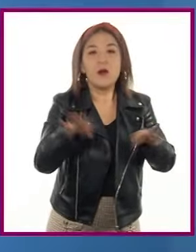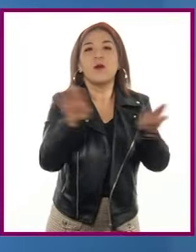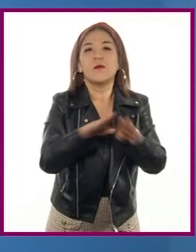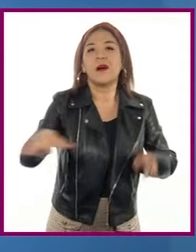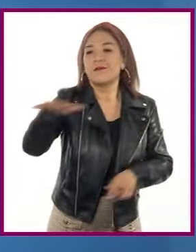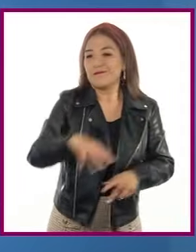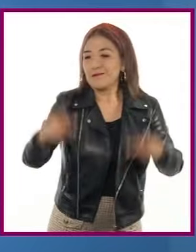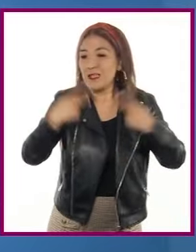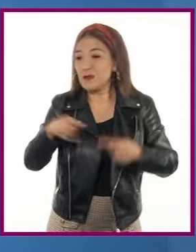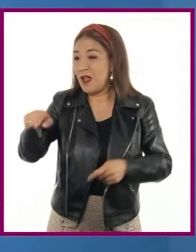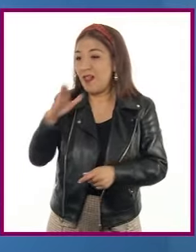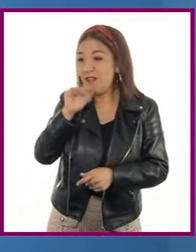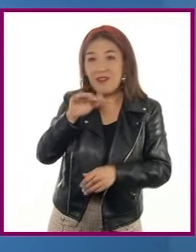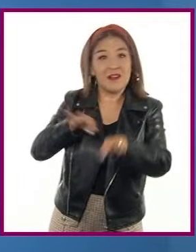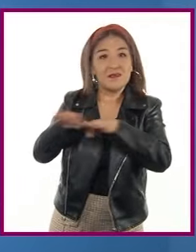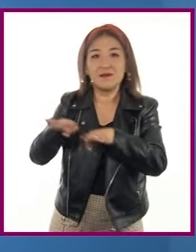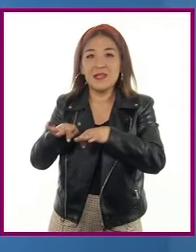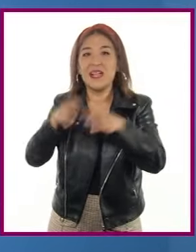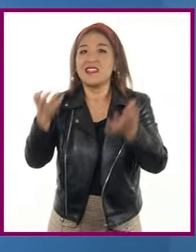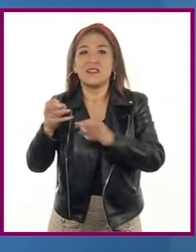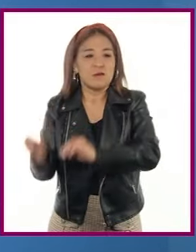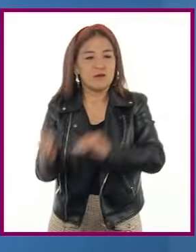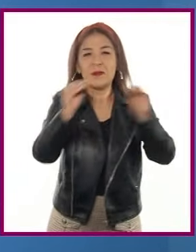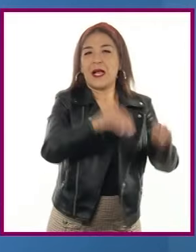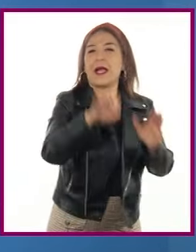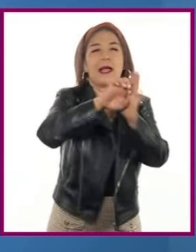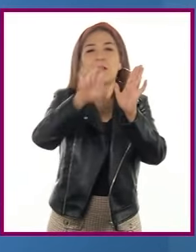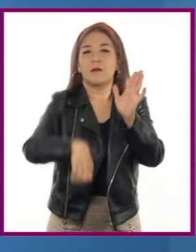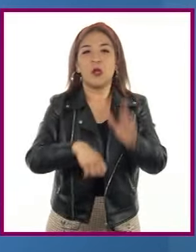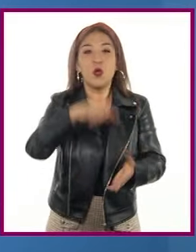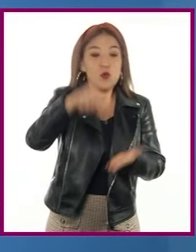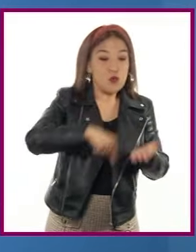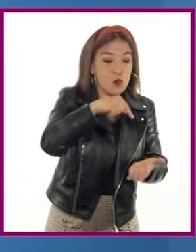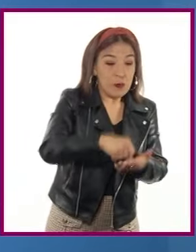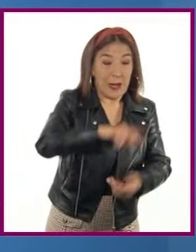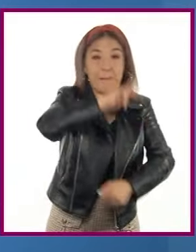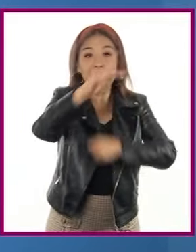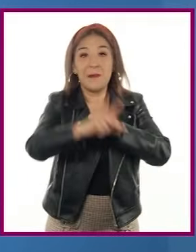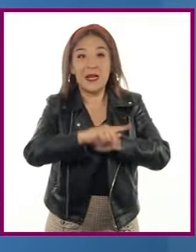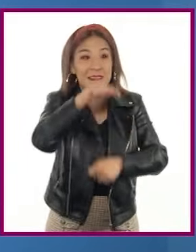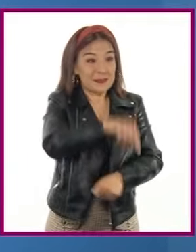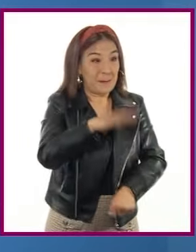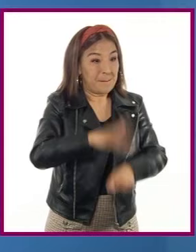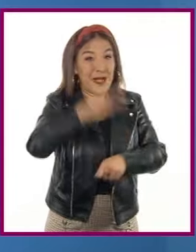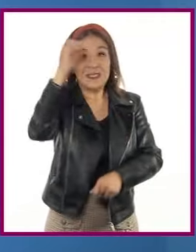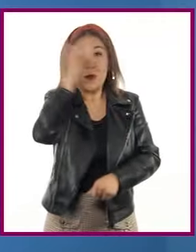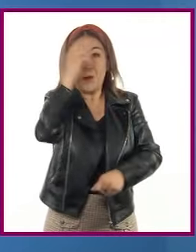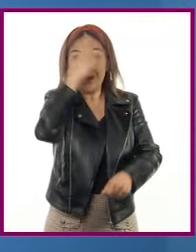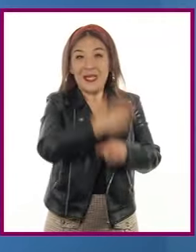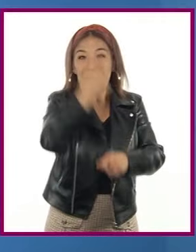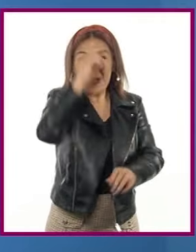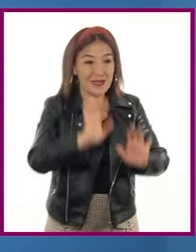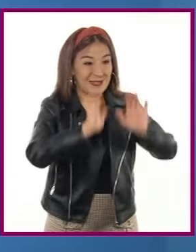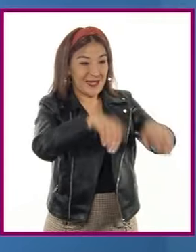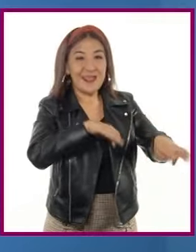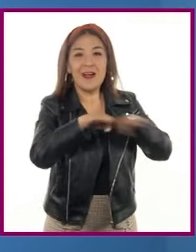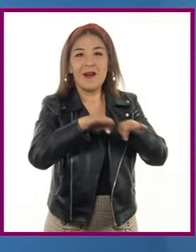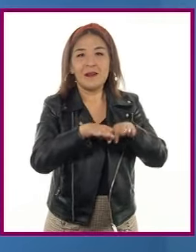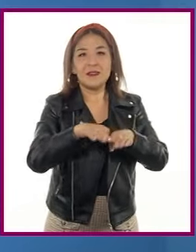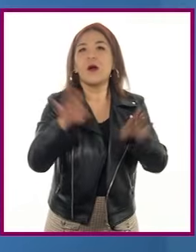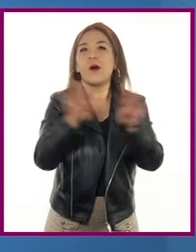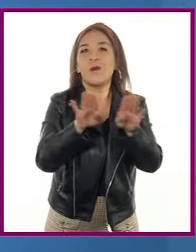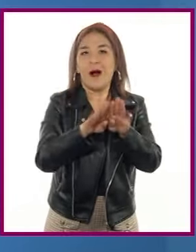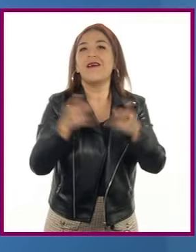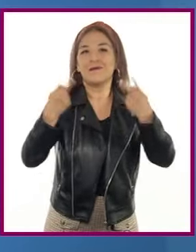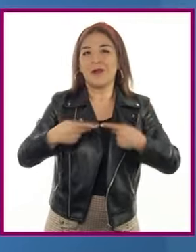los territorios. Es decir, un lugar, región o país que tenga más oportunidades de empleo atraerá a personas